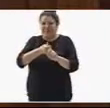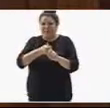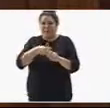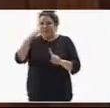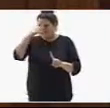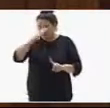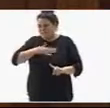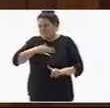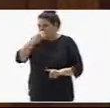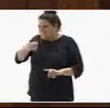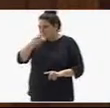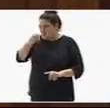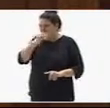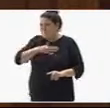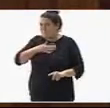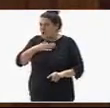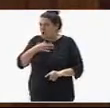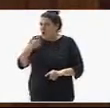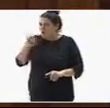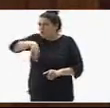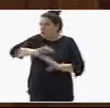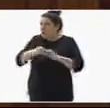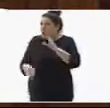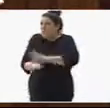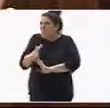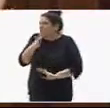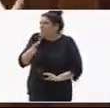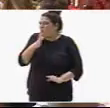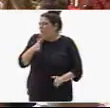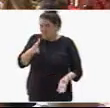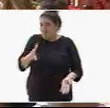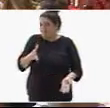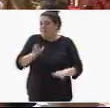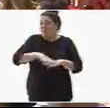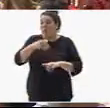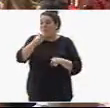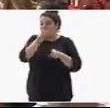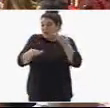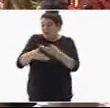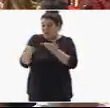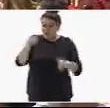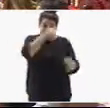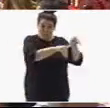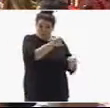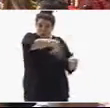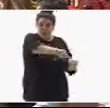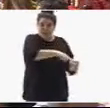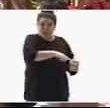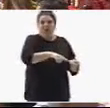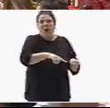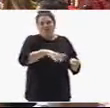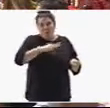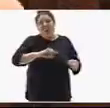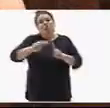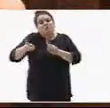esencia con la que nacieron, de poder volver a mirar a sus votantes a los ojos. Durante su breve paso